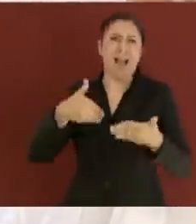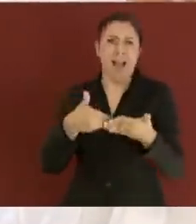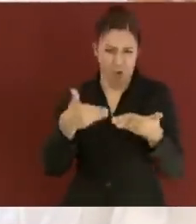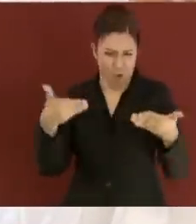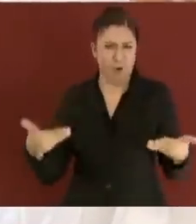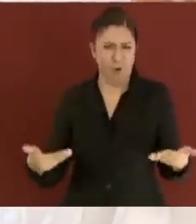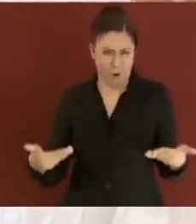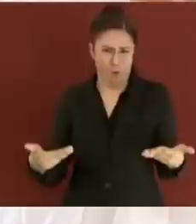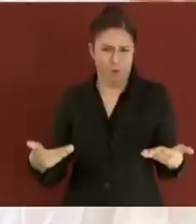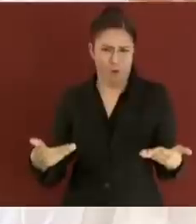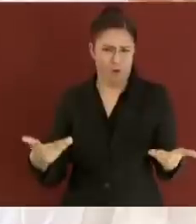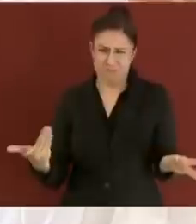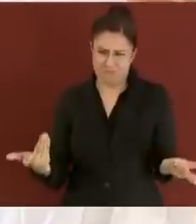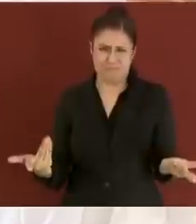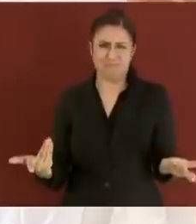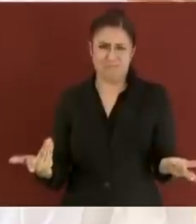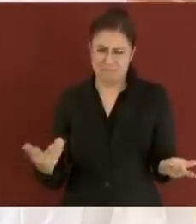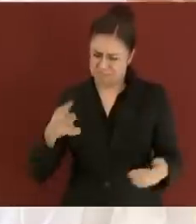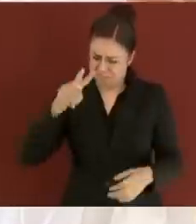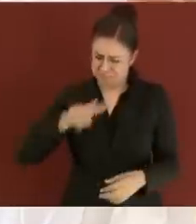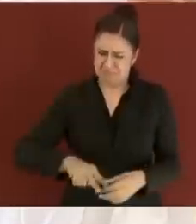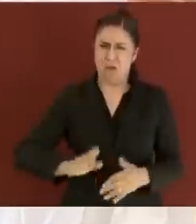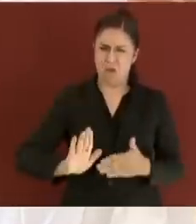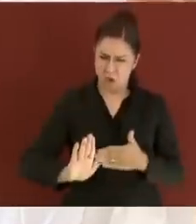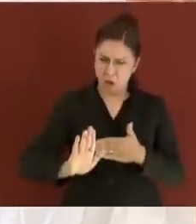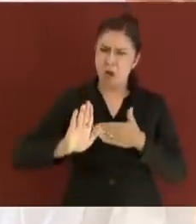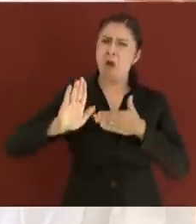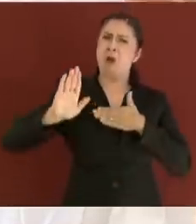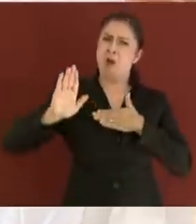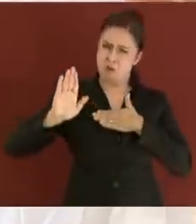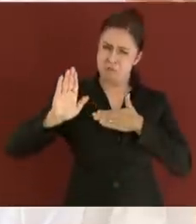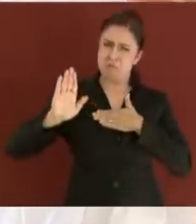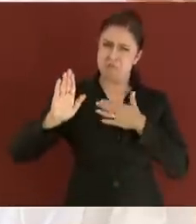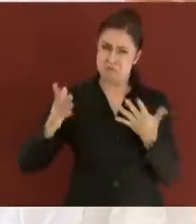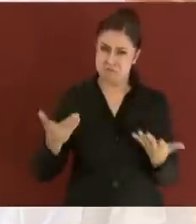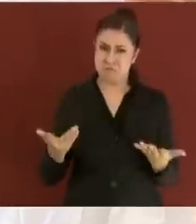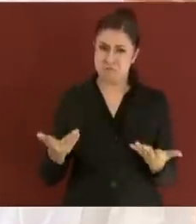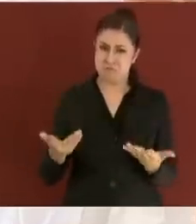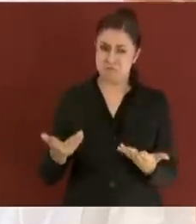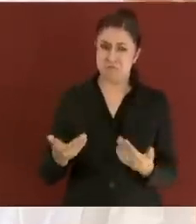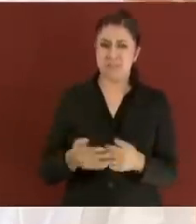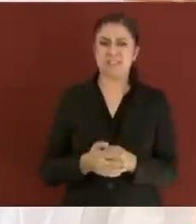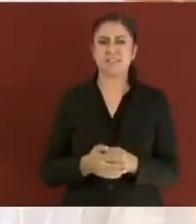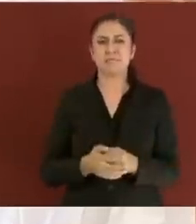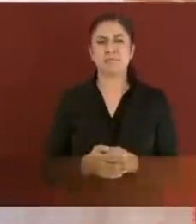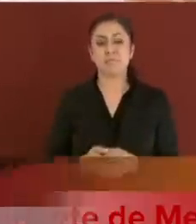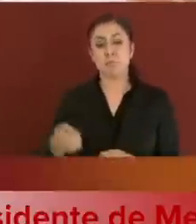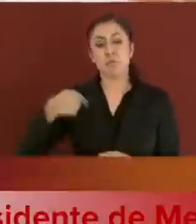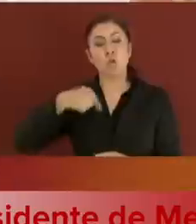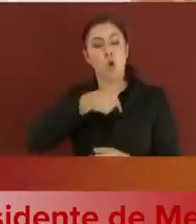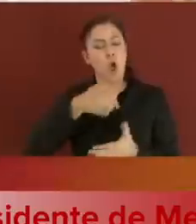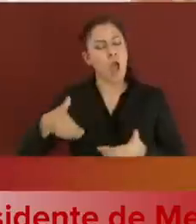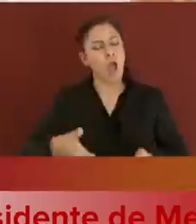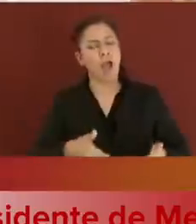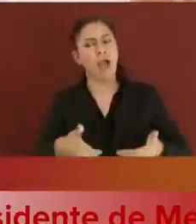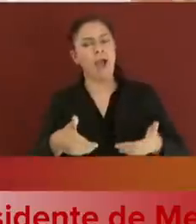hicimos el compromiso de construir este camino